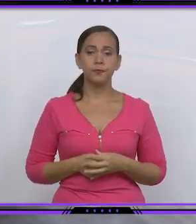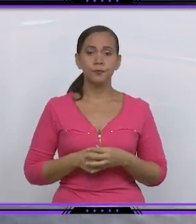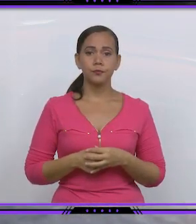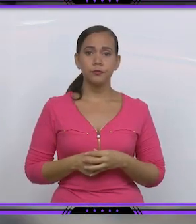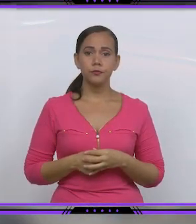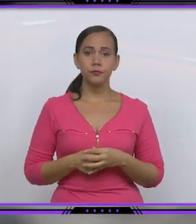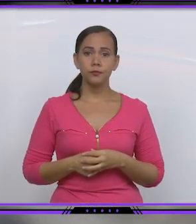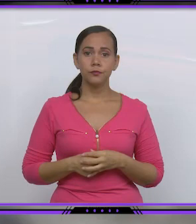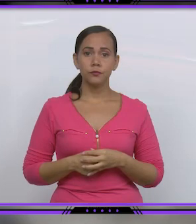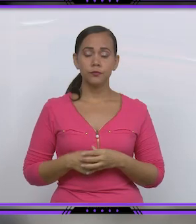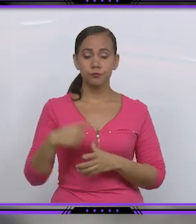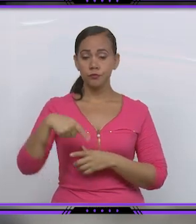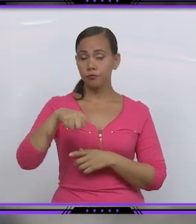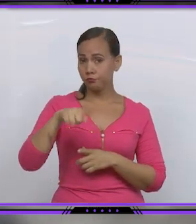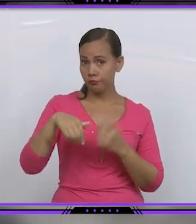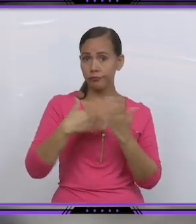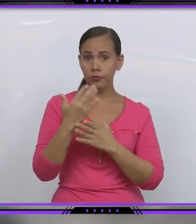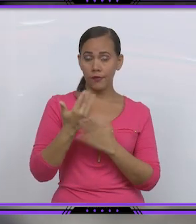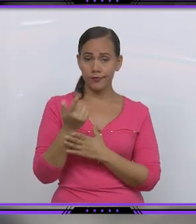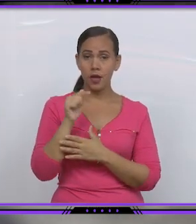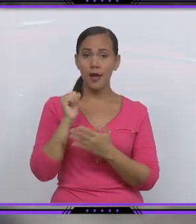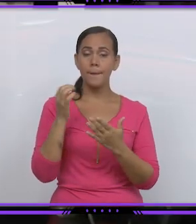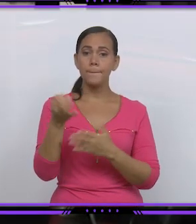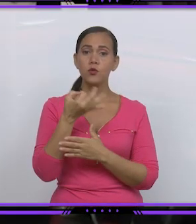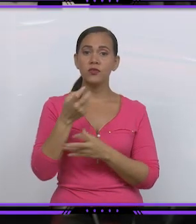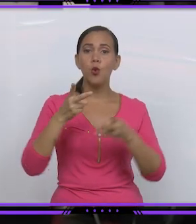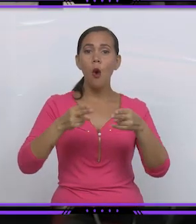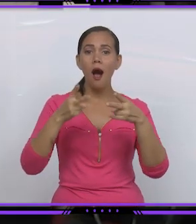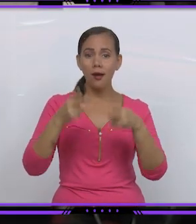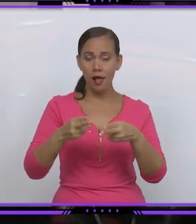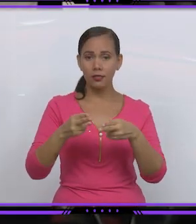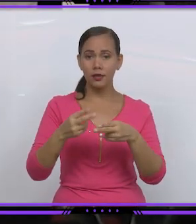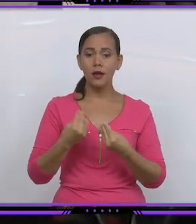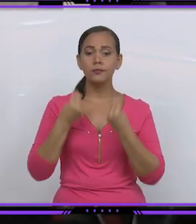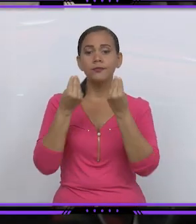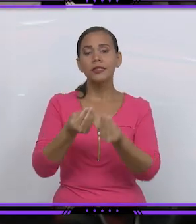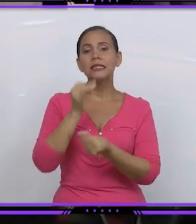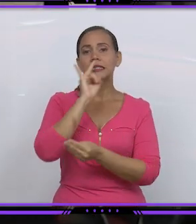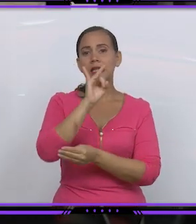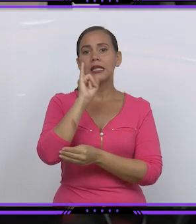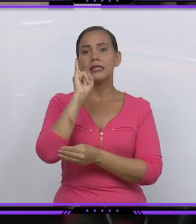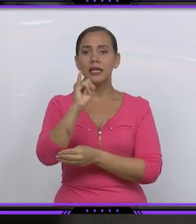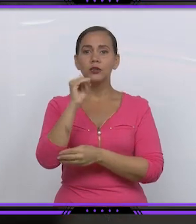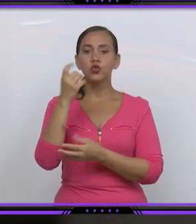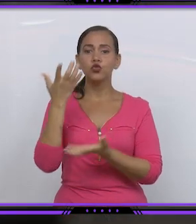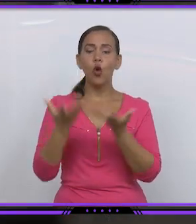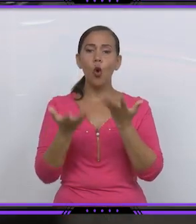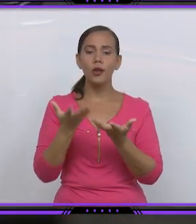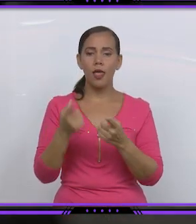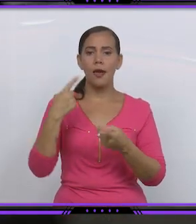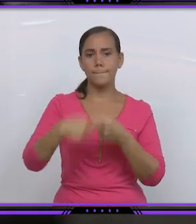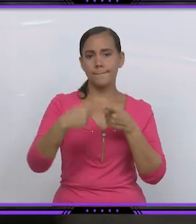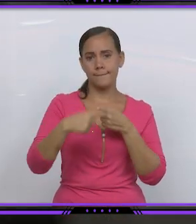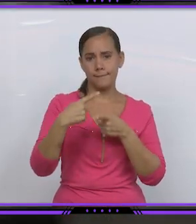empresa de productos sanitarios PROSA en el matancero municipio de Cárdenas recibirá 76 toneladas de materia prima, aspecto que asegura que la